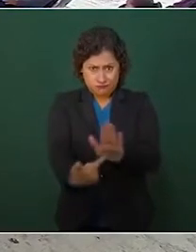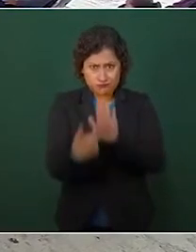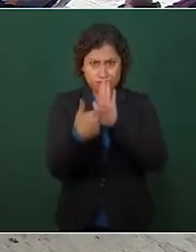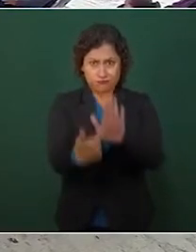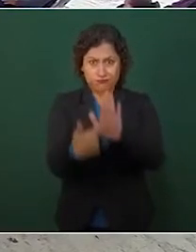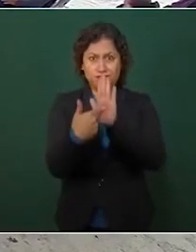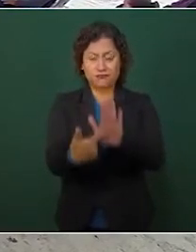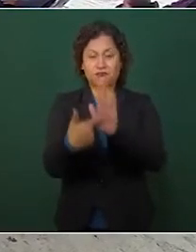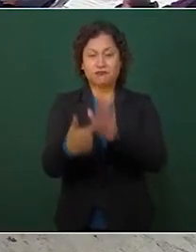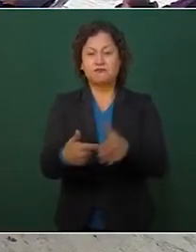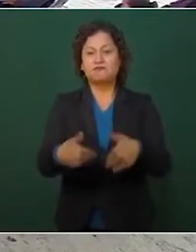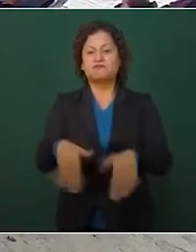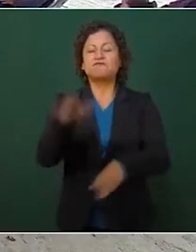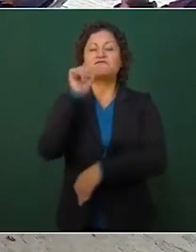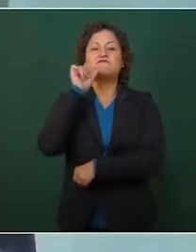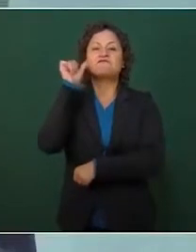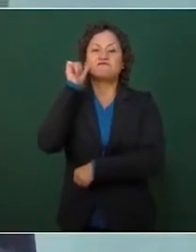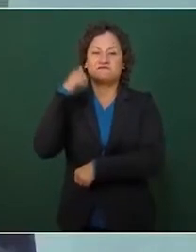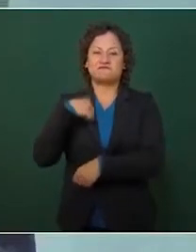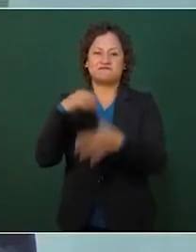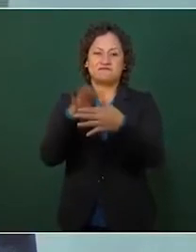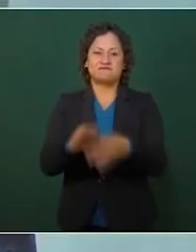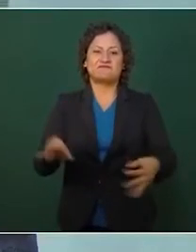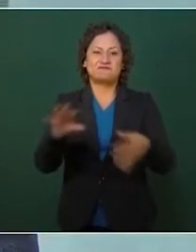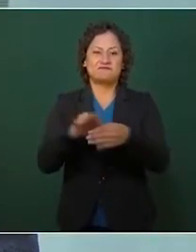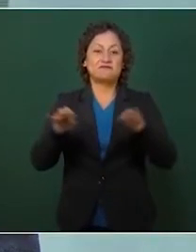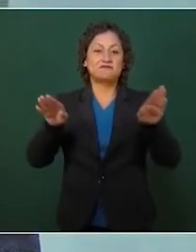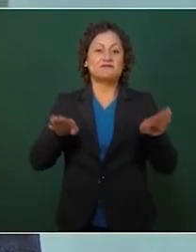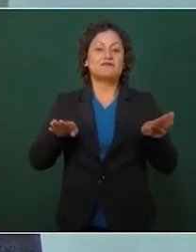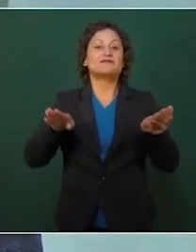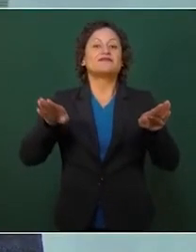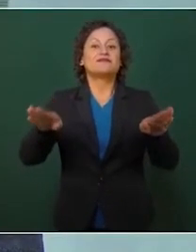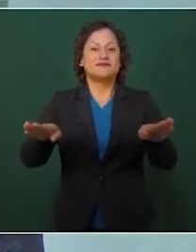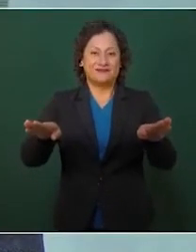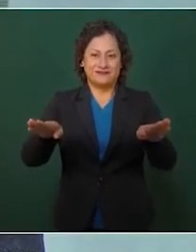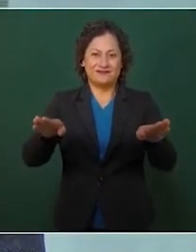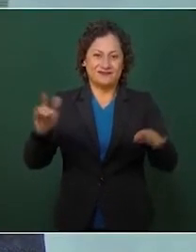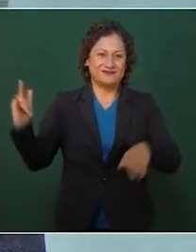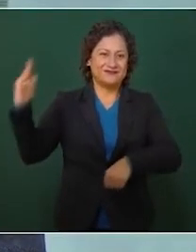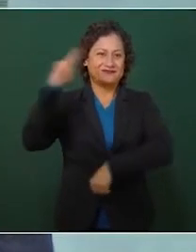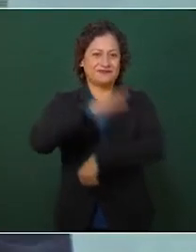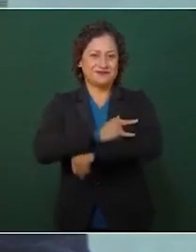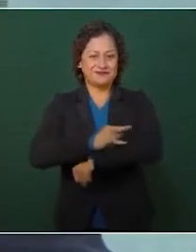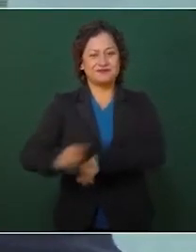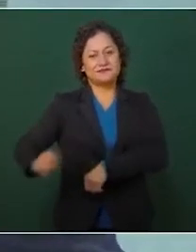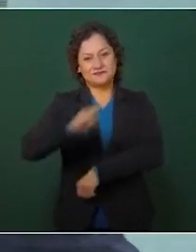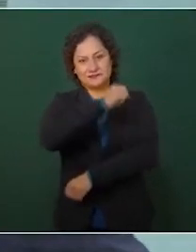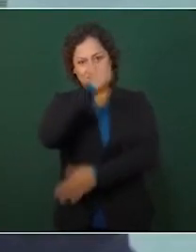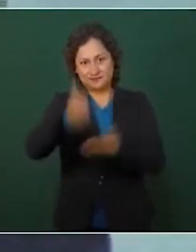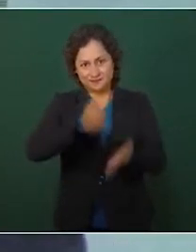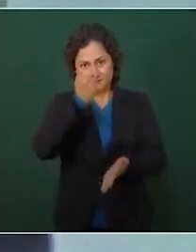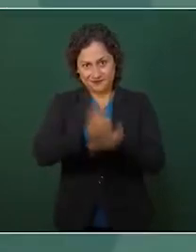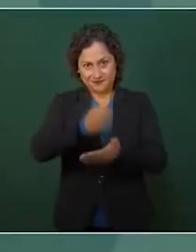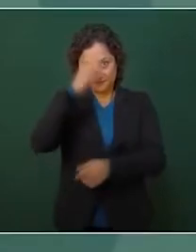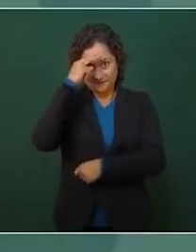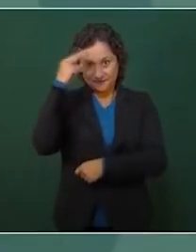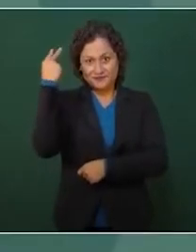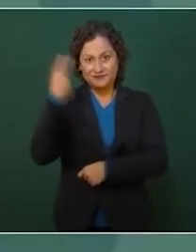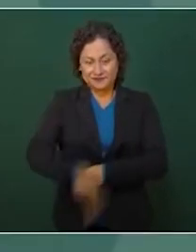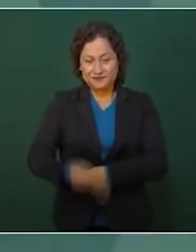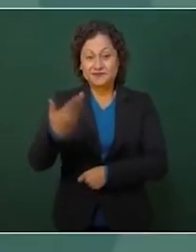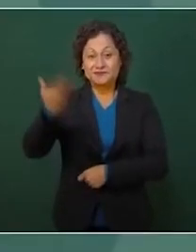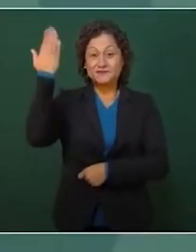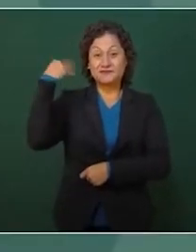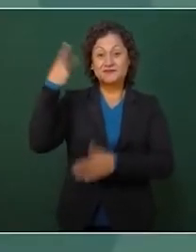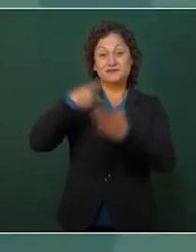Ayer hablaba yo del aeropuerto de la Ciudad de México. Quieren hacer el aeropuerto en el lago de Texcoco,